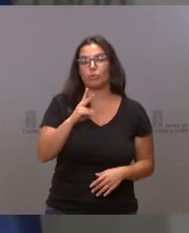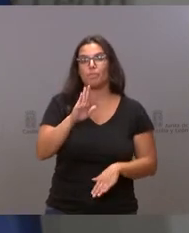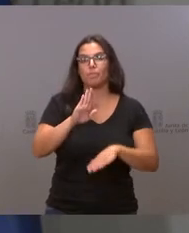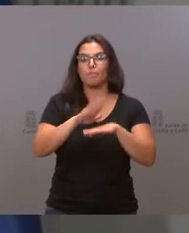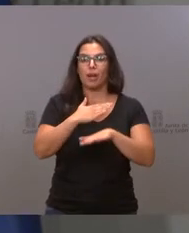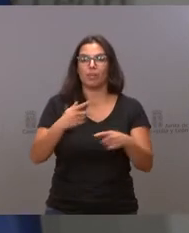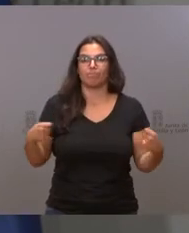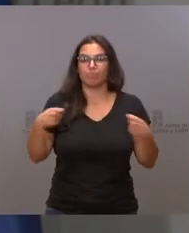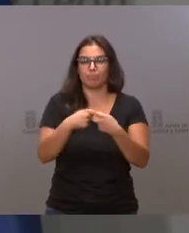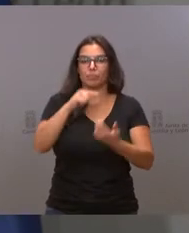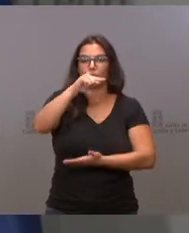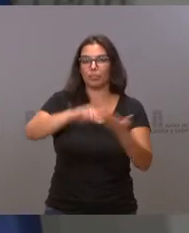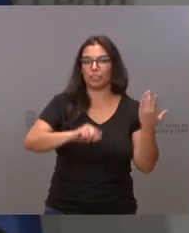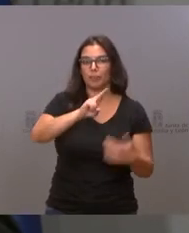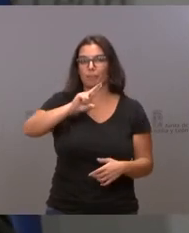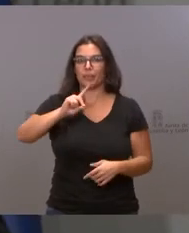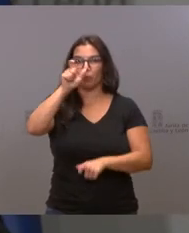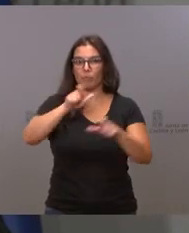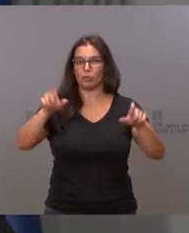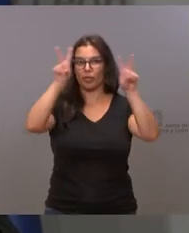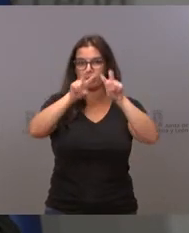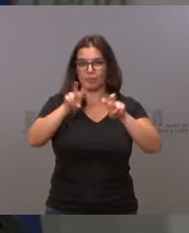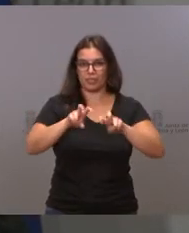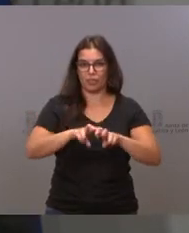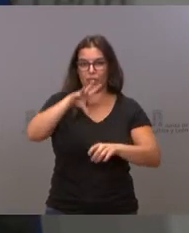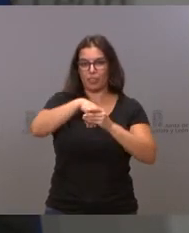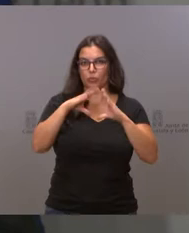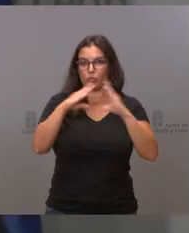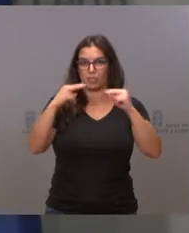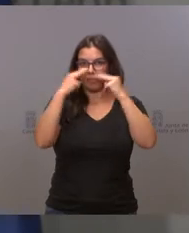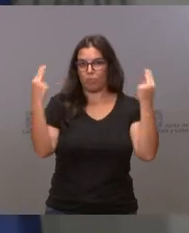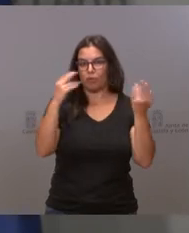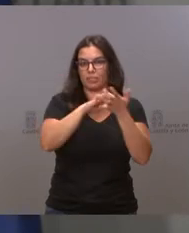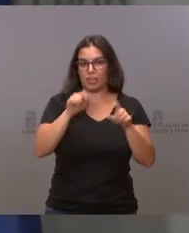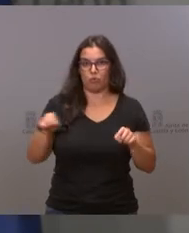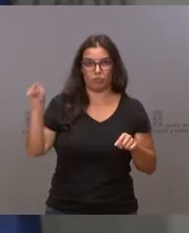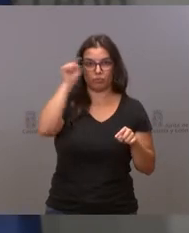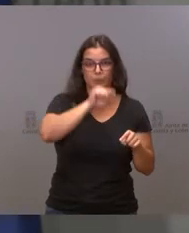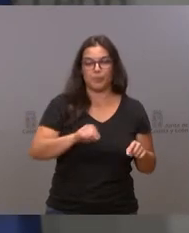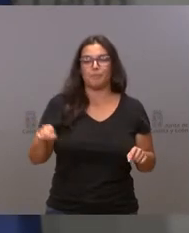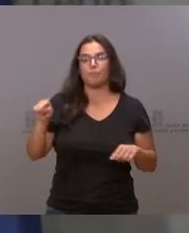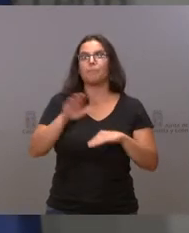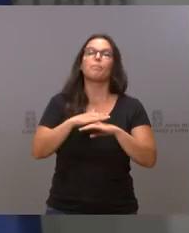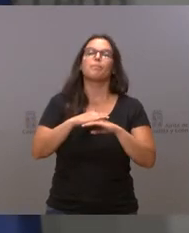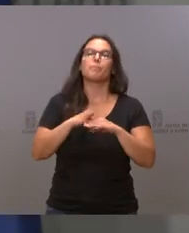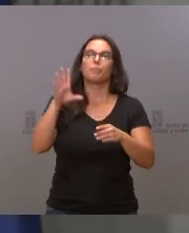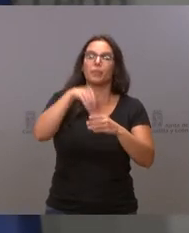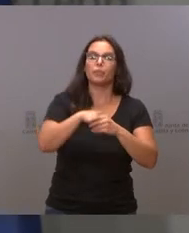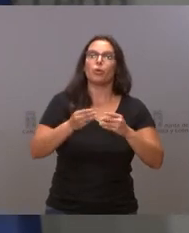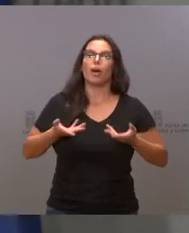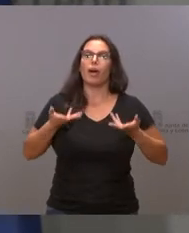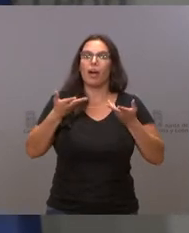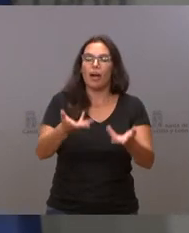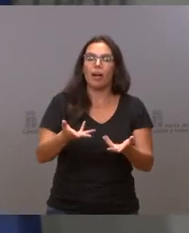cofinanciar la contratación de 21 investigadores por parte de las universidades públicas de Castilla y León al amparo de las ayudas